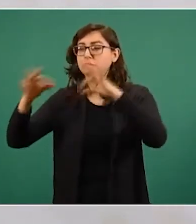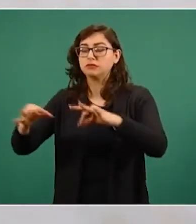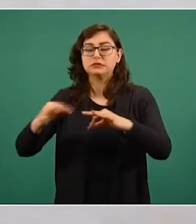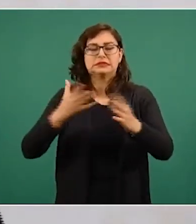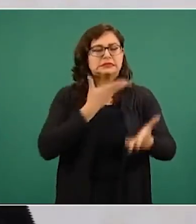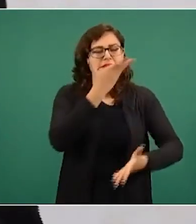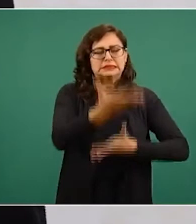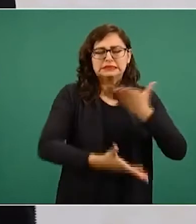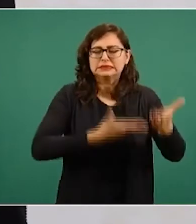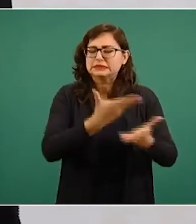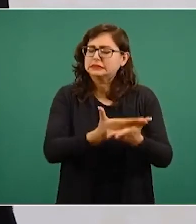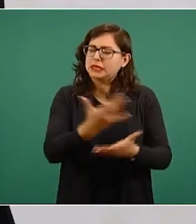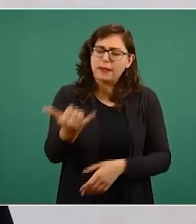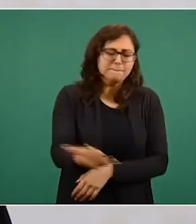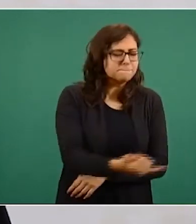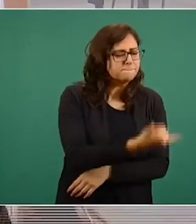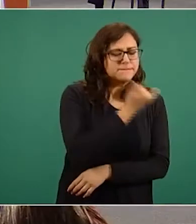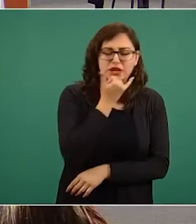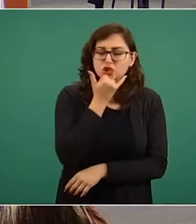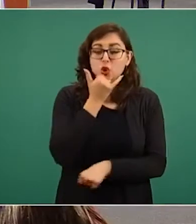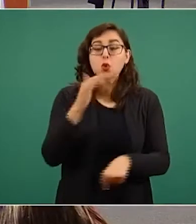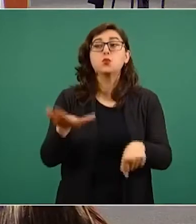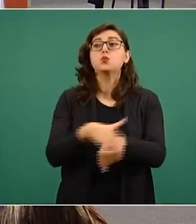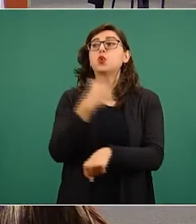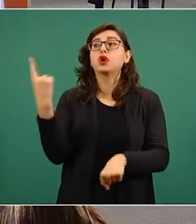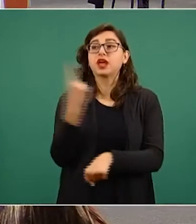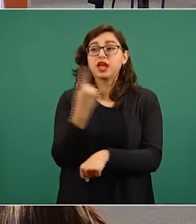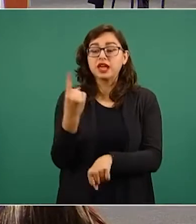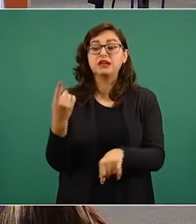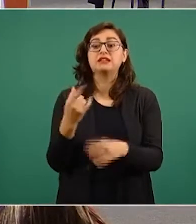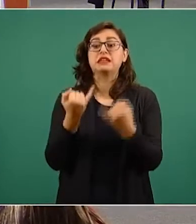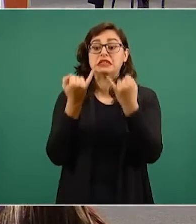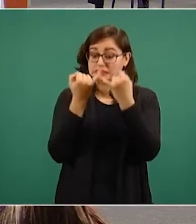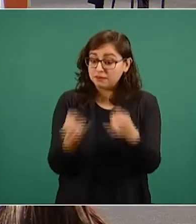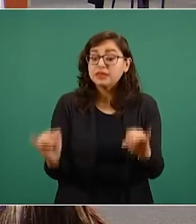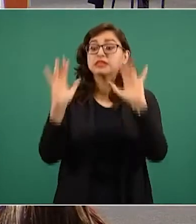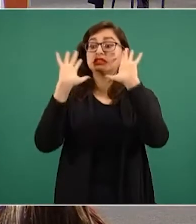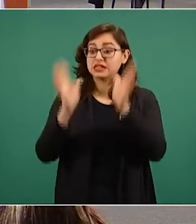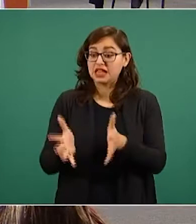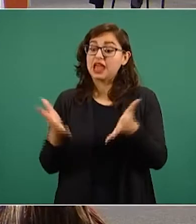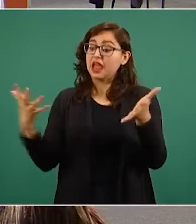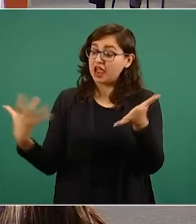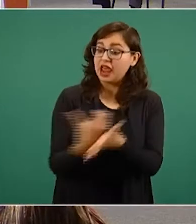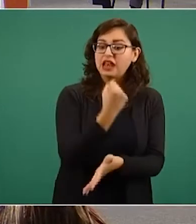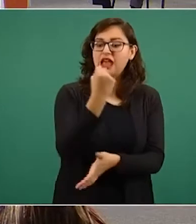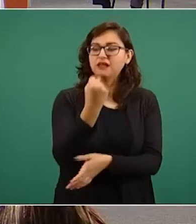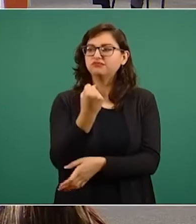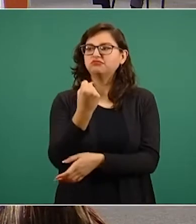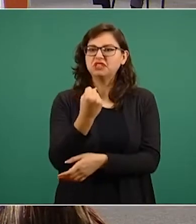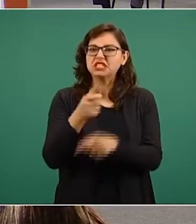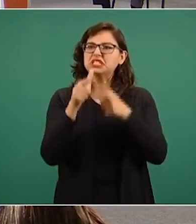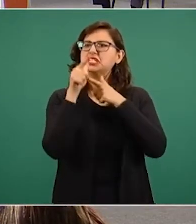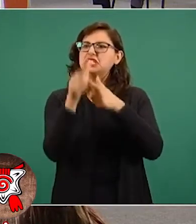una vez consumada la independencia en la agresión, la discriminación y el expolio a las comunidades